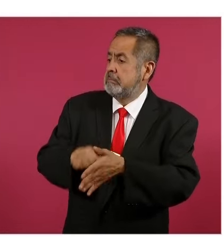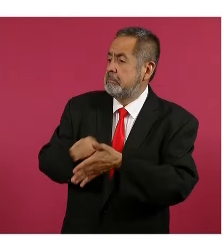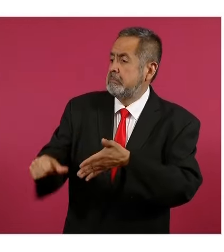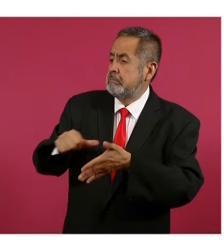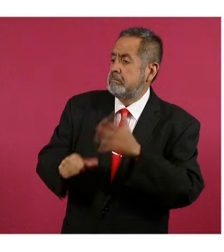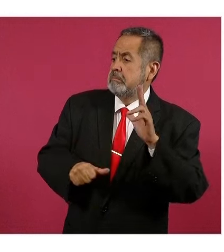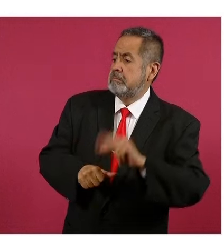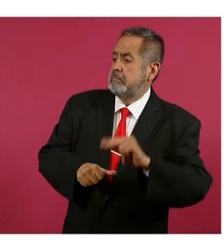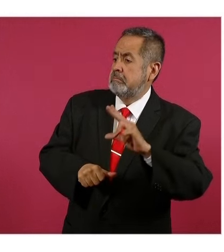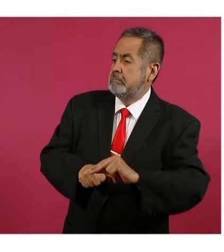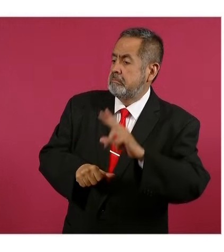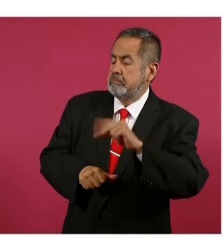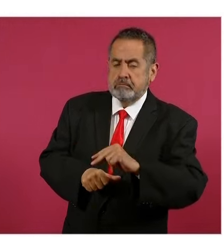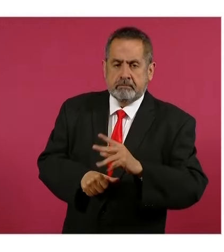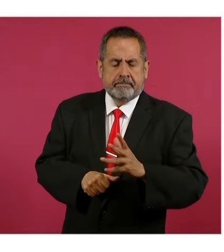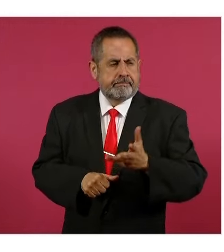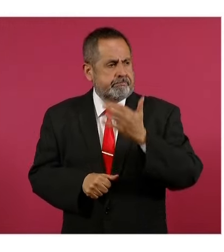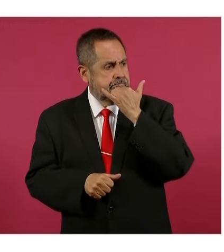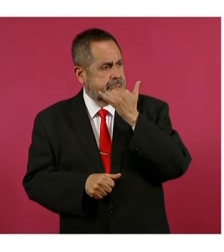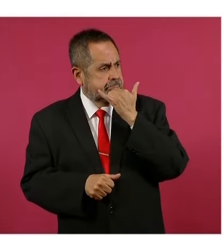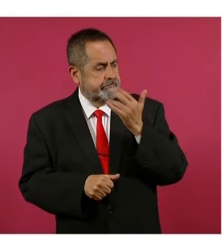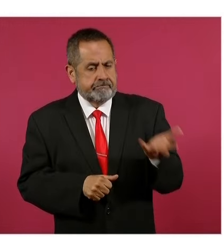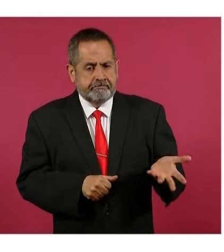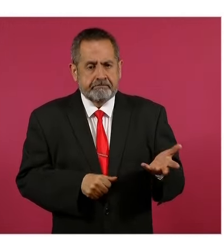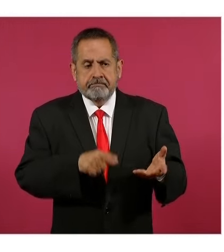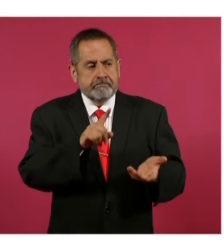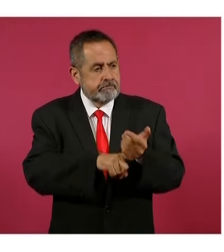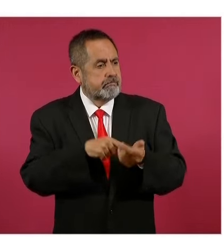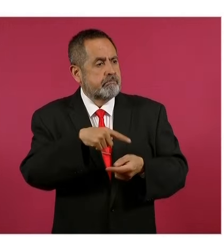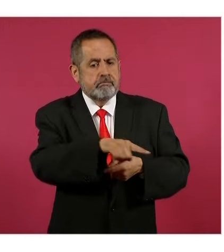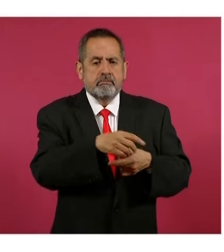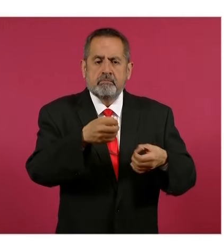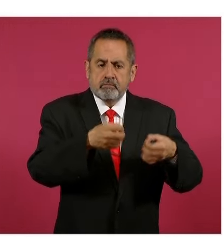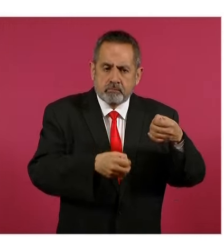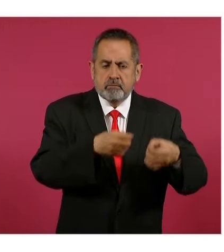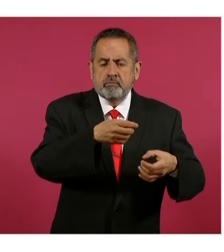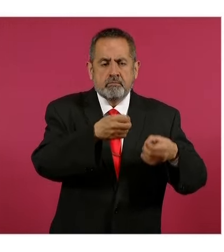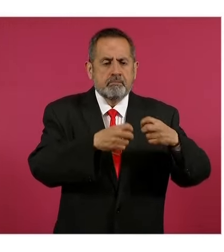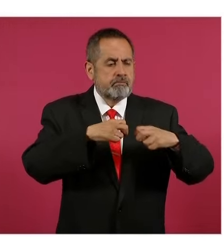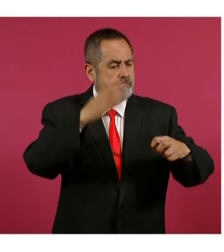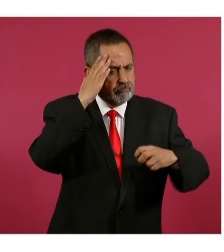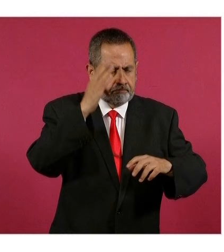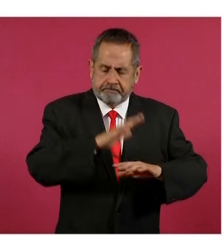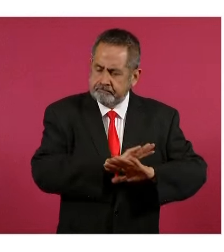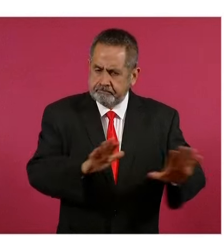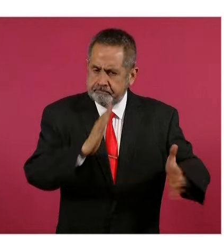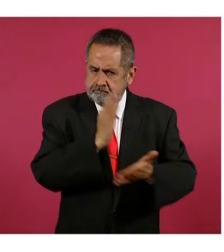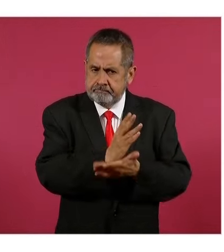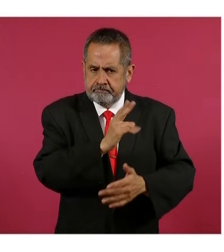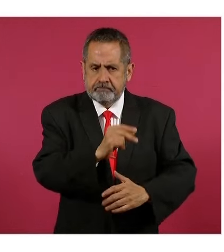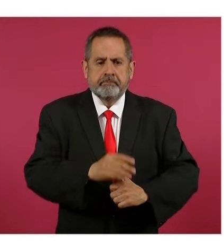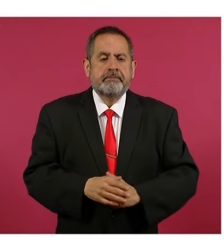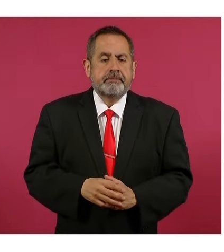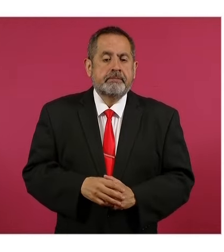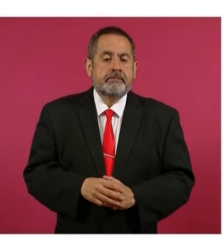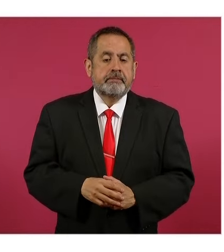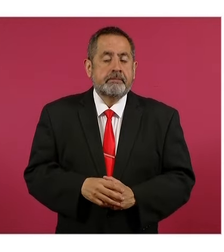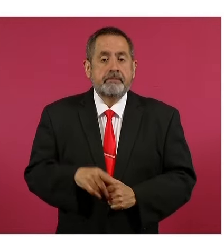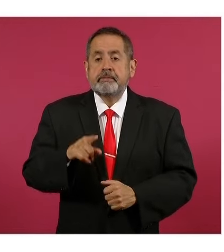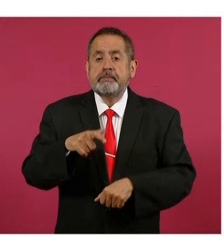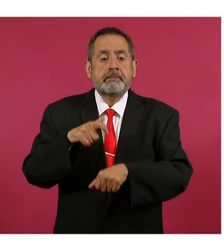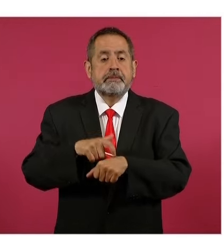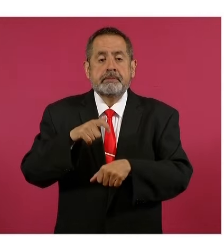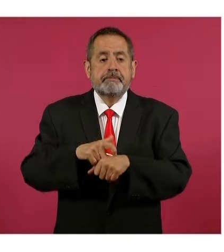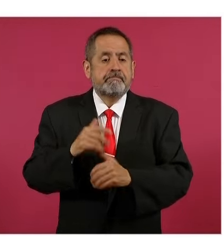también en el caso de jueces y magistrados. Se establecen plazos máximos para poder resolver